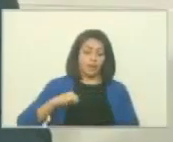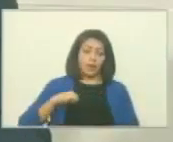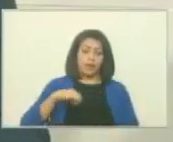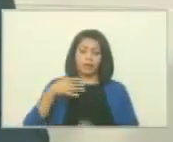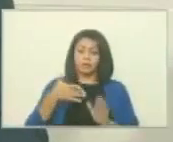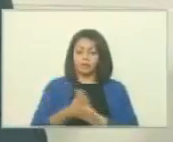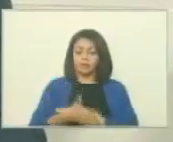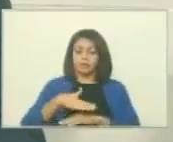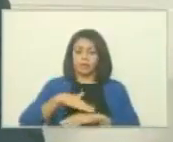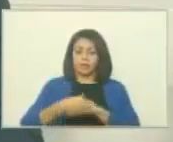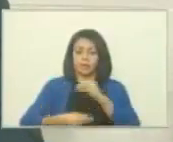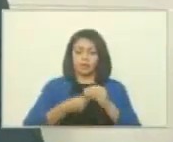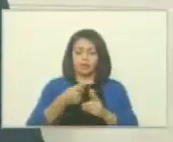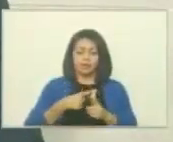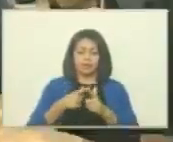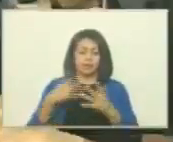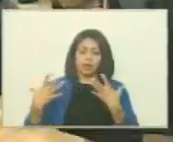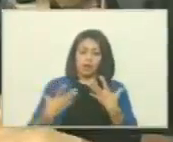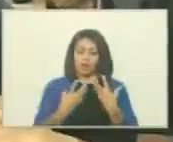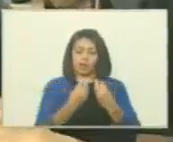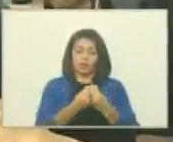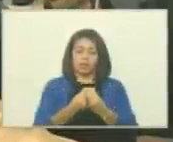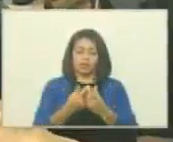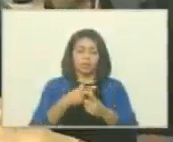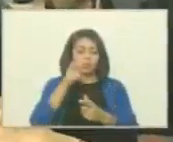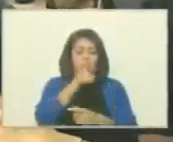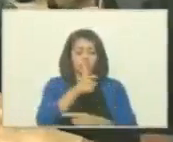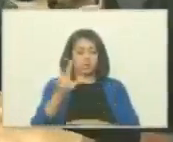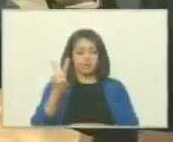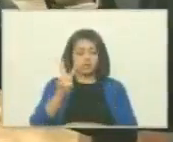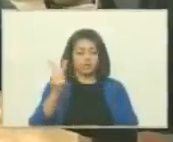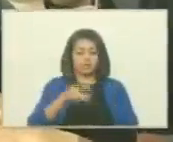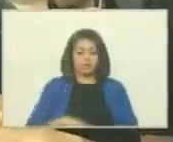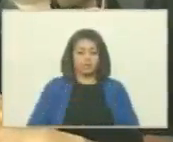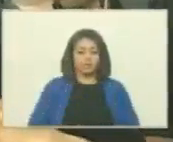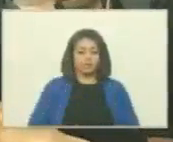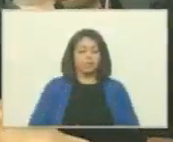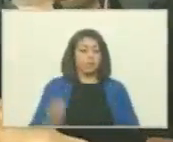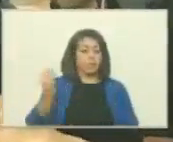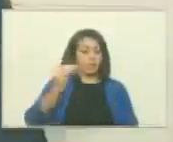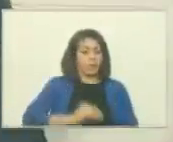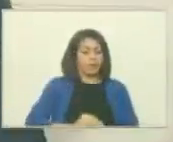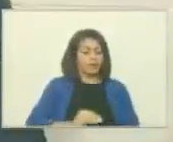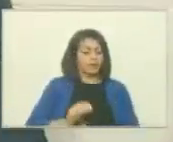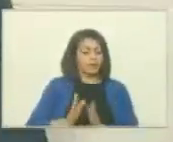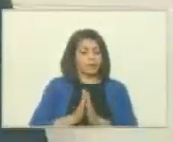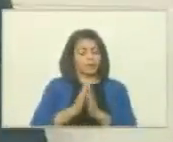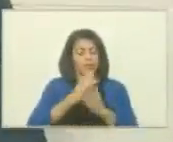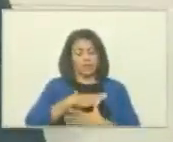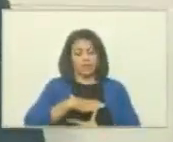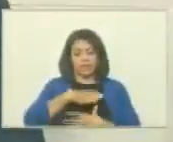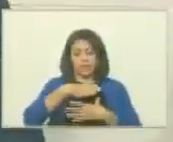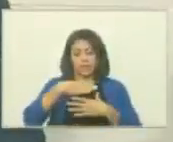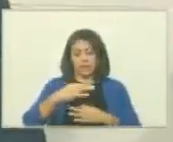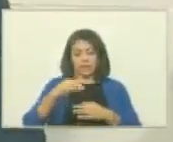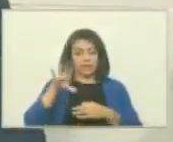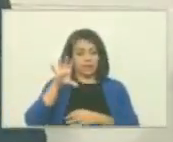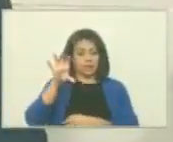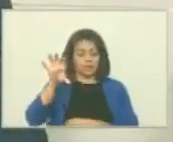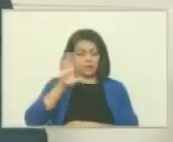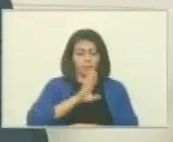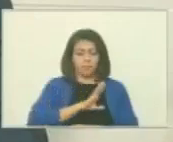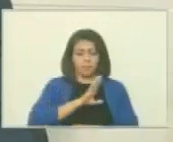efectos de que lo acompañe el pueblo de Venezuela, los más sagrados intereses de esta patria,